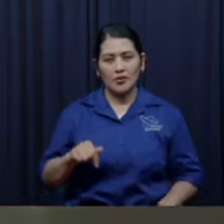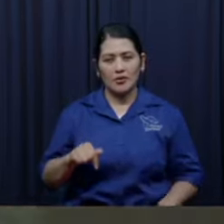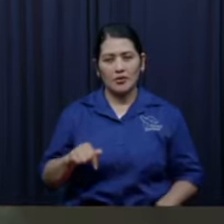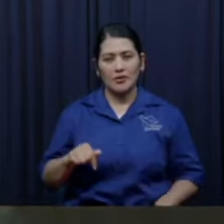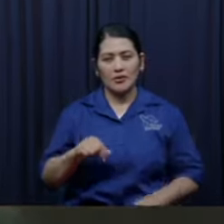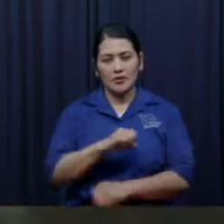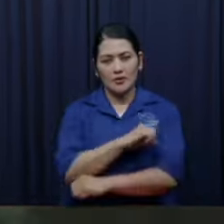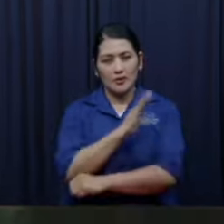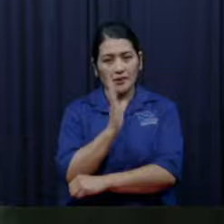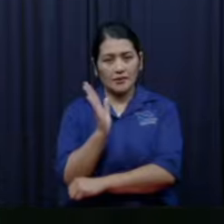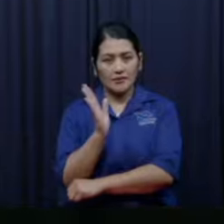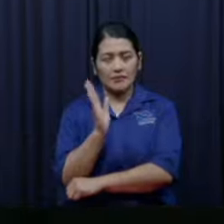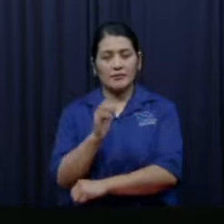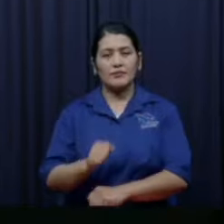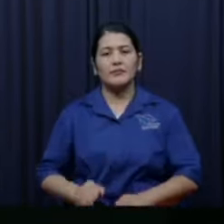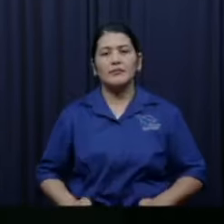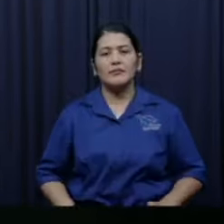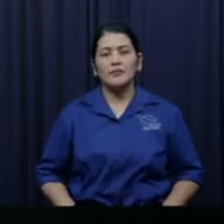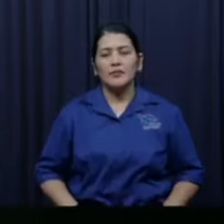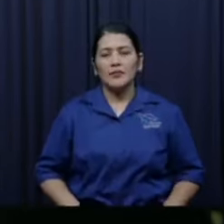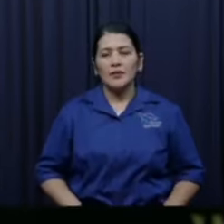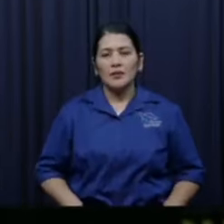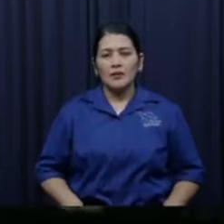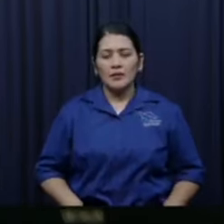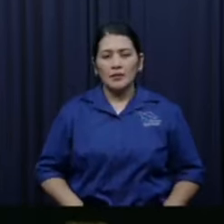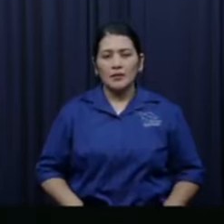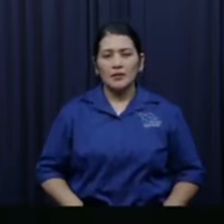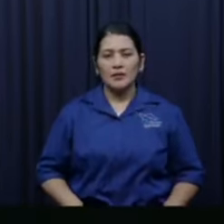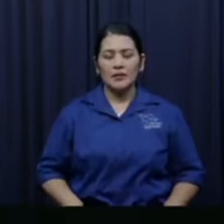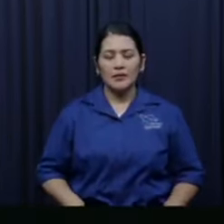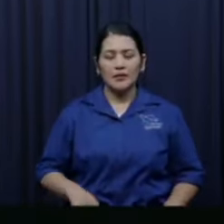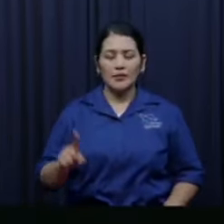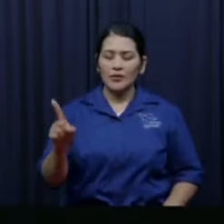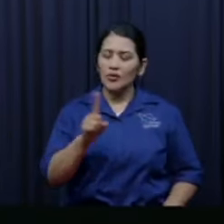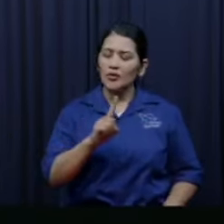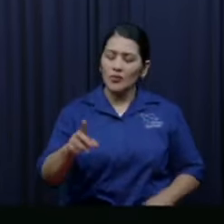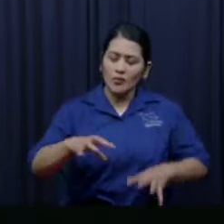pero esa cosa que le amarran las canillas a uno y se tira desde un puente